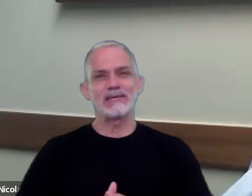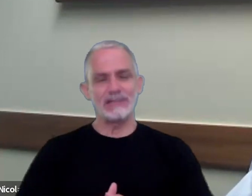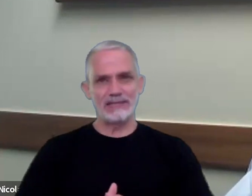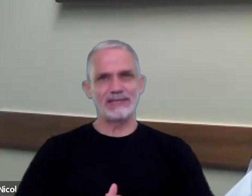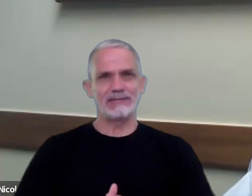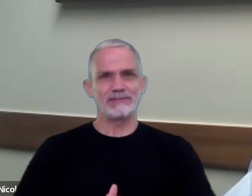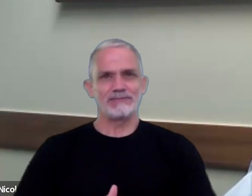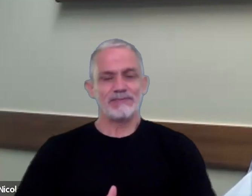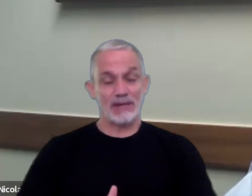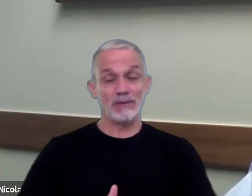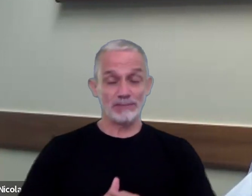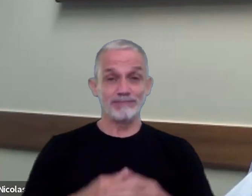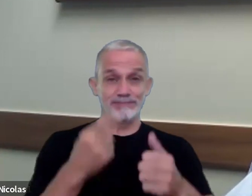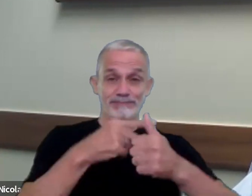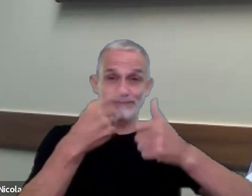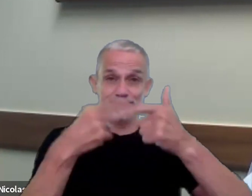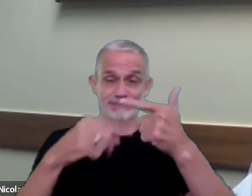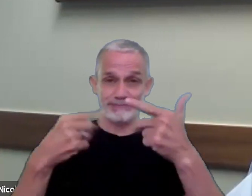son varios